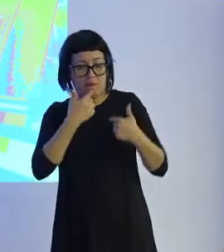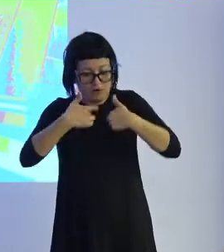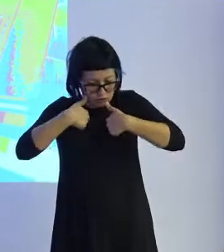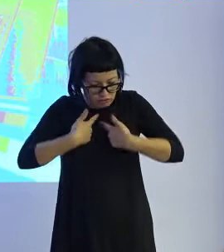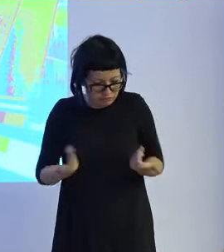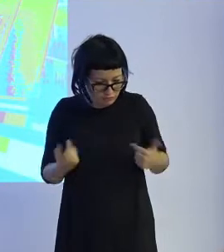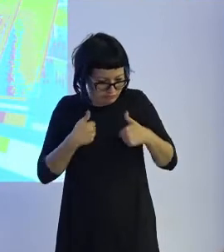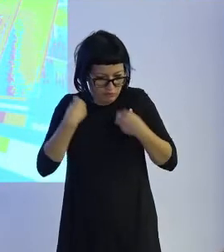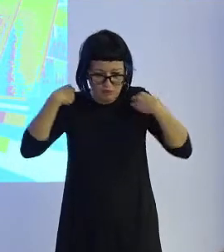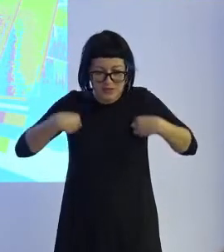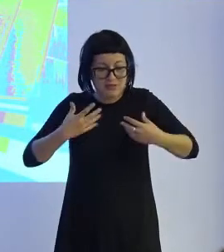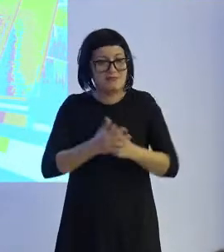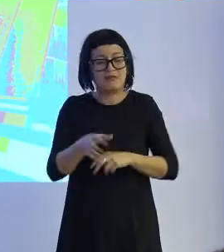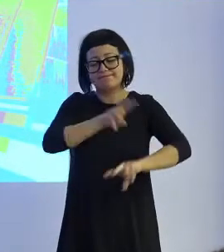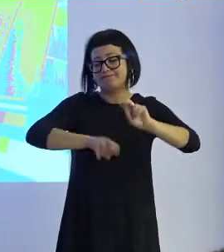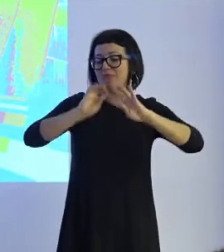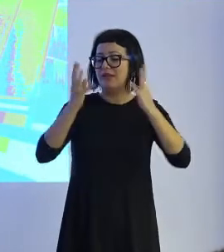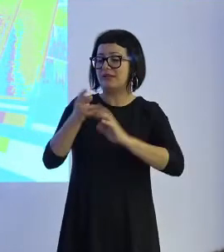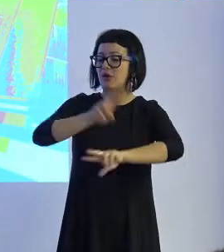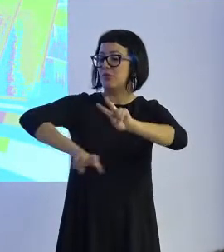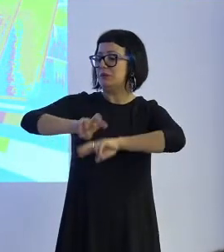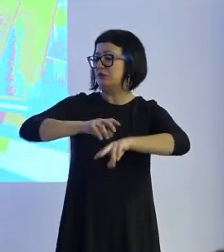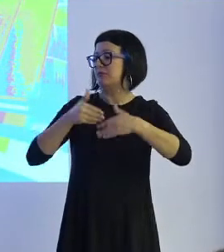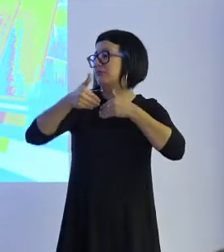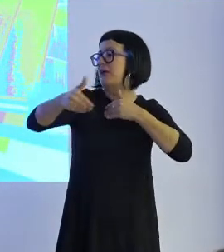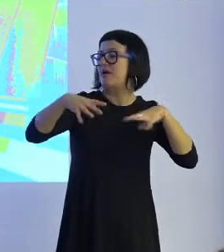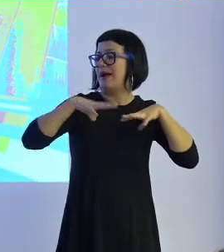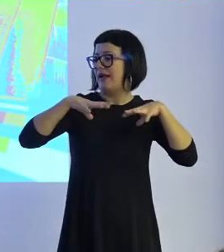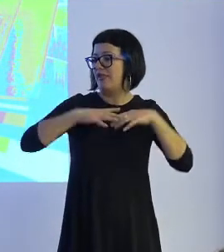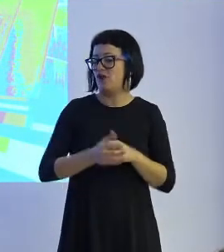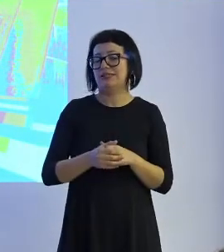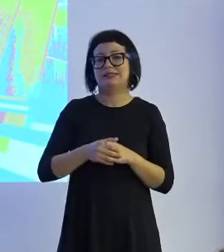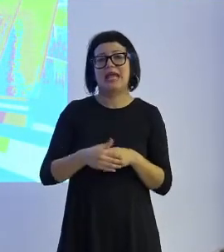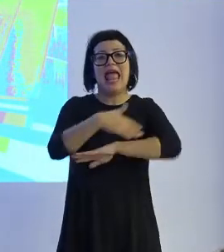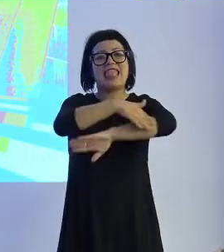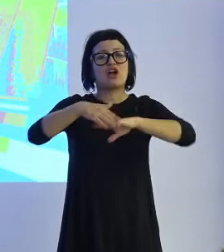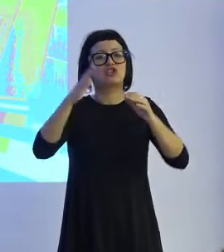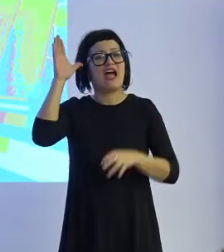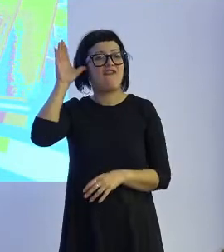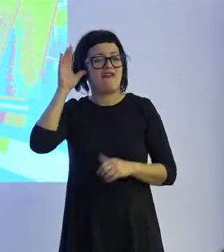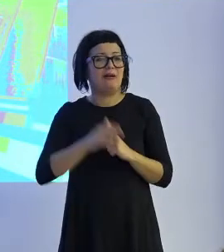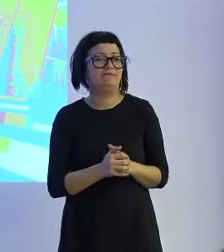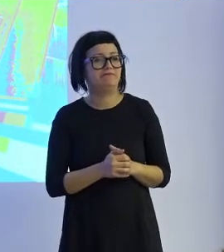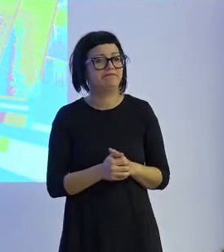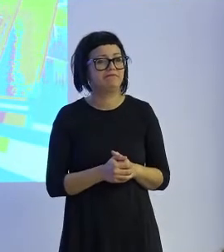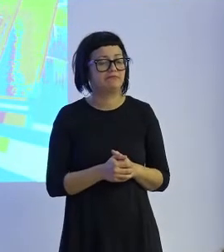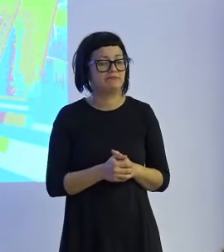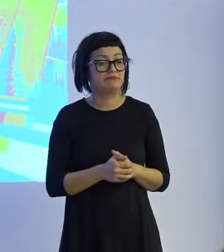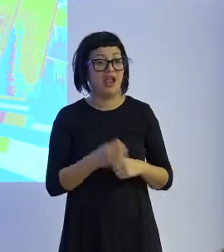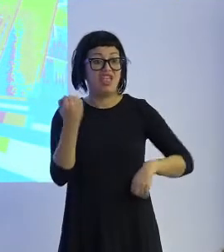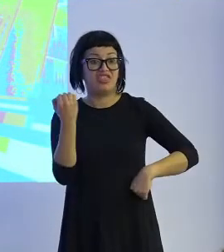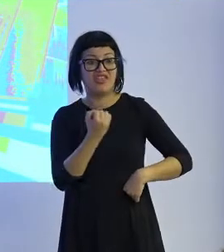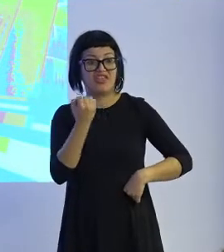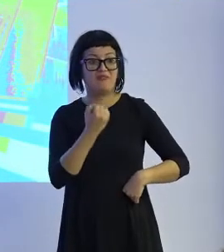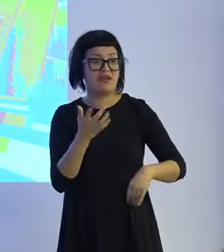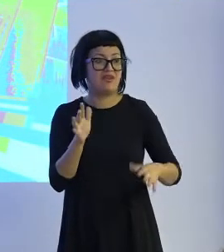yo misma. Buscan en Internet para vacaciones en Costa Brava. Y a mes de diciembre, no